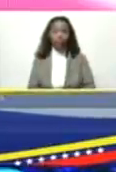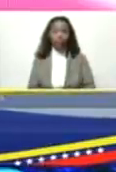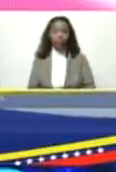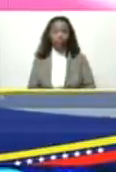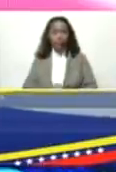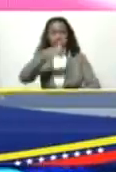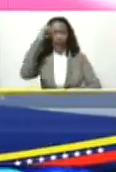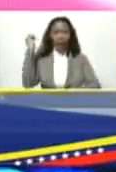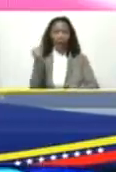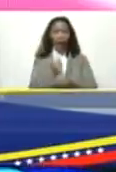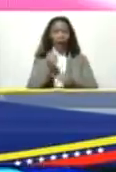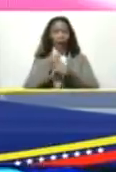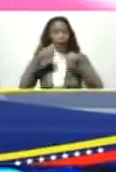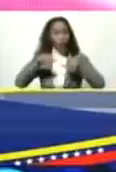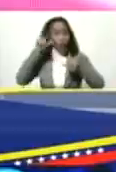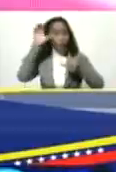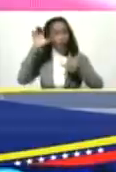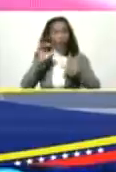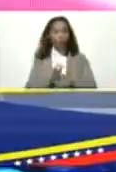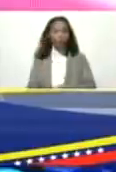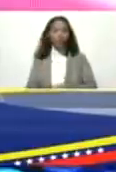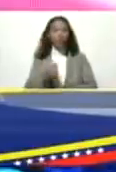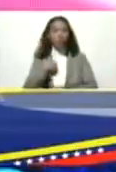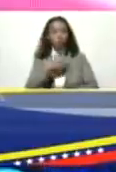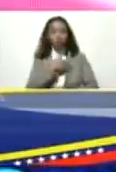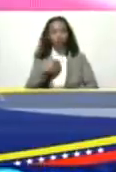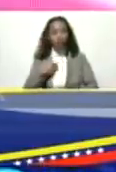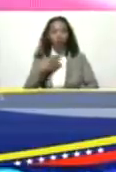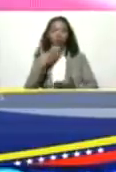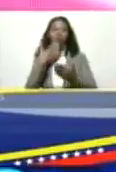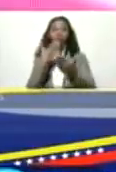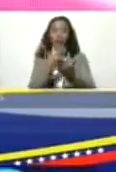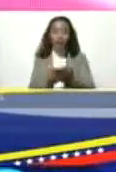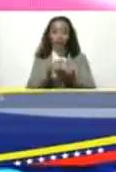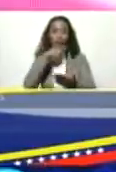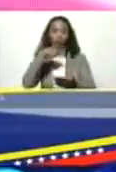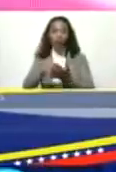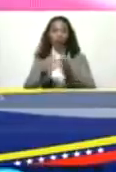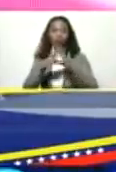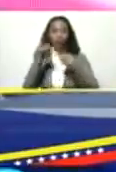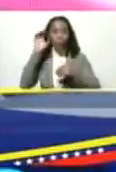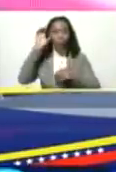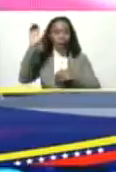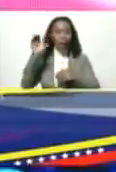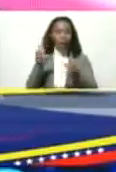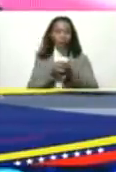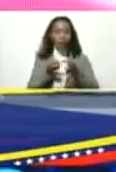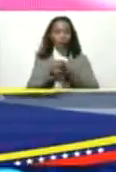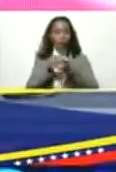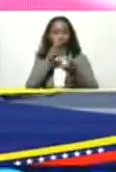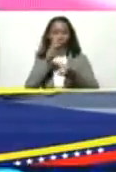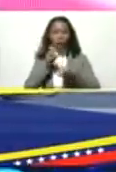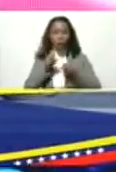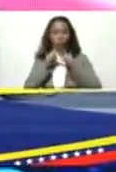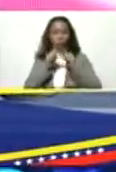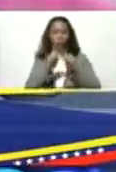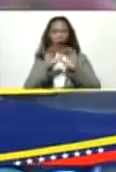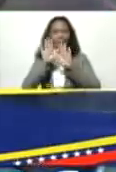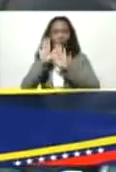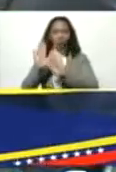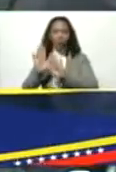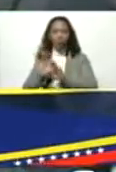trabajando por el país y yo quiero darle las gracias a nombre de todo un país que el sector bancario se haya mantenido así